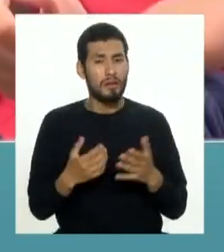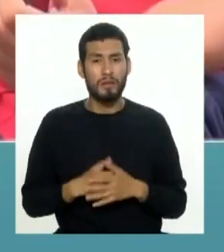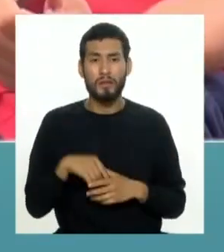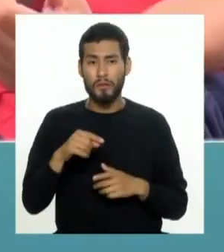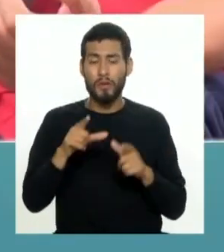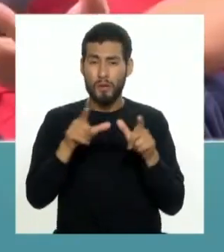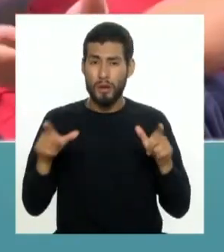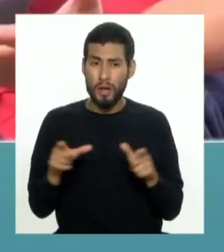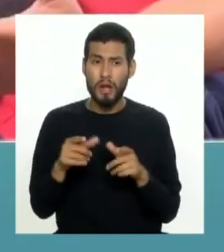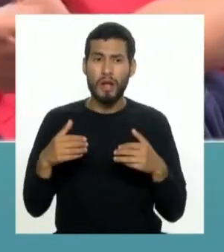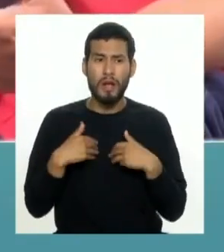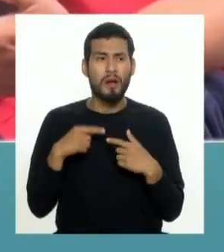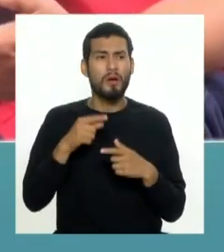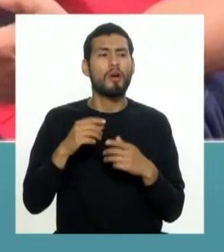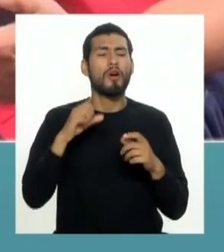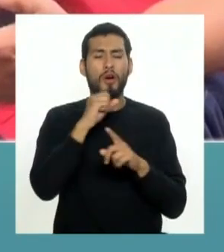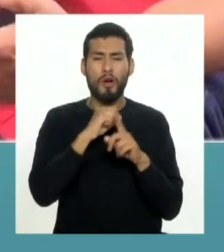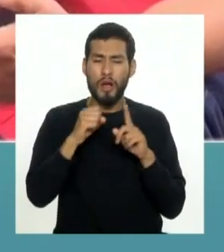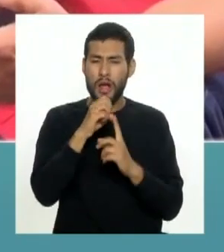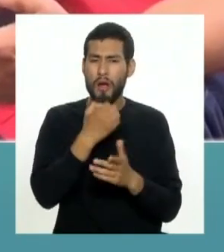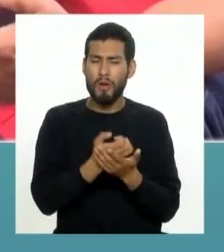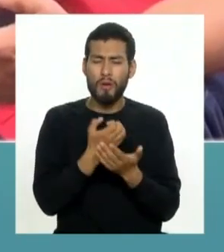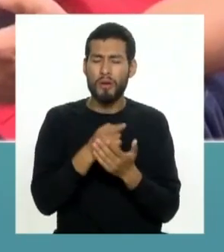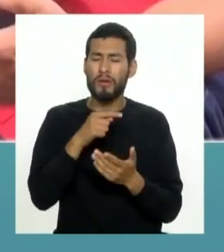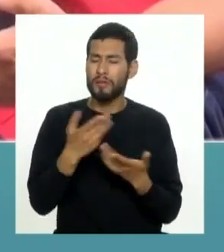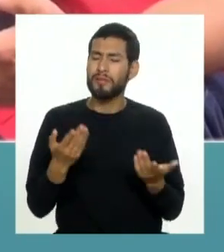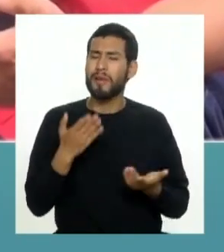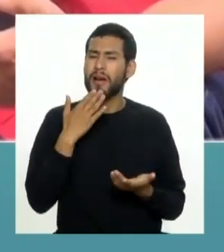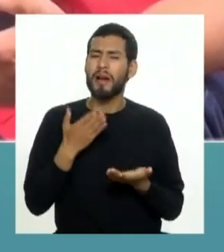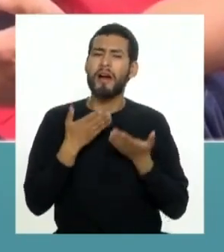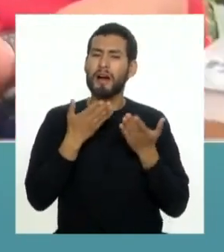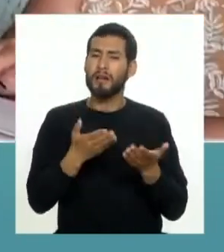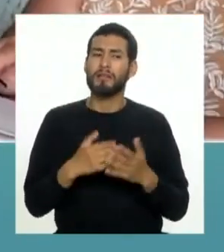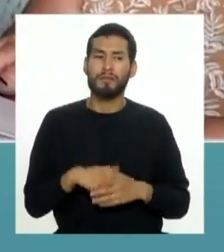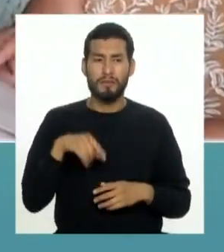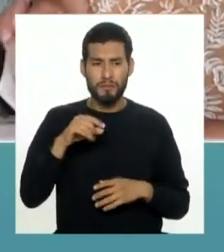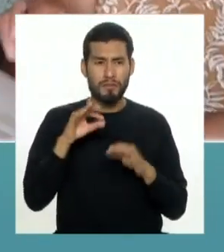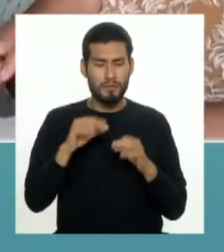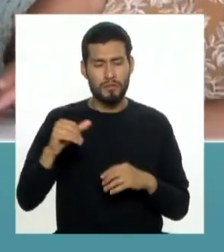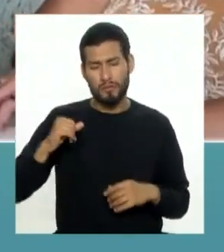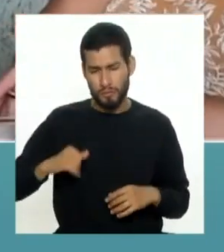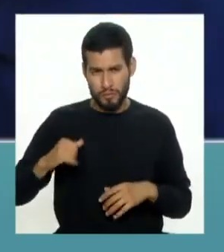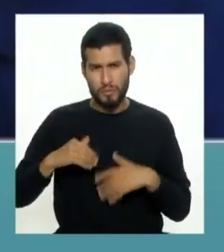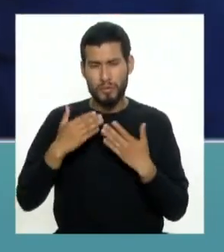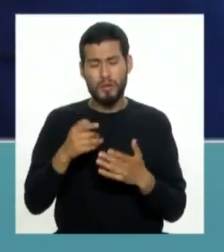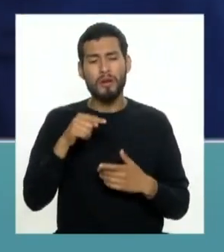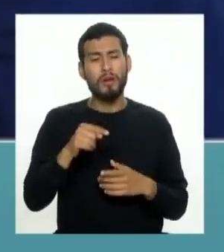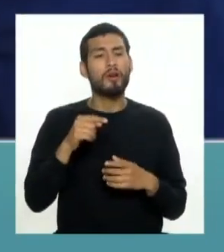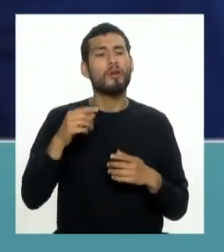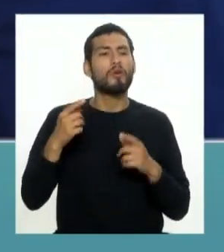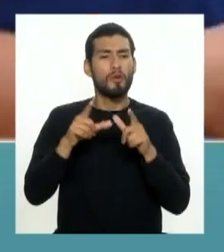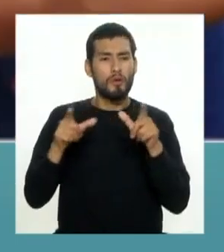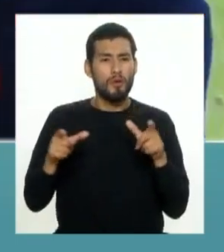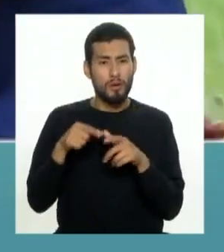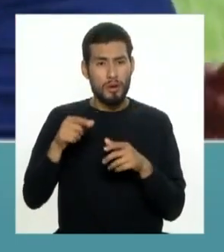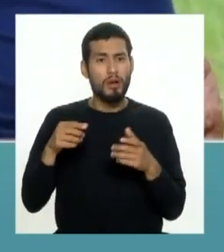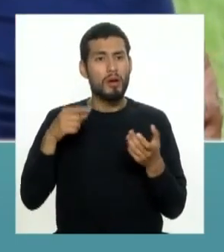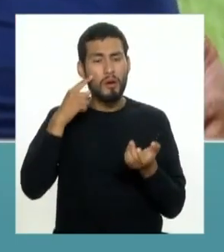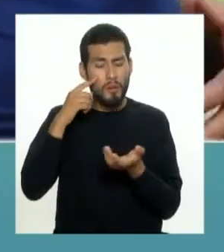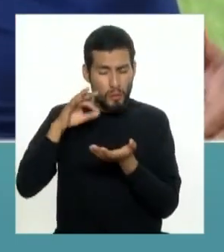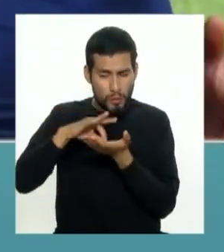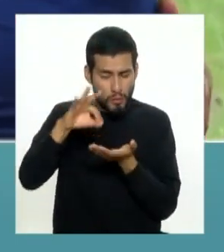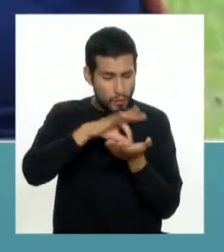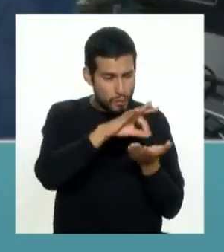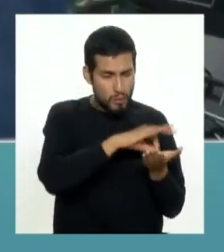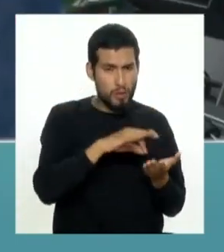nuestros hogares tengan una clasificación socioeconómica ¿Quién la otorga? Es los municipios a través de las unidades locales de empadronamiento